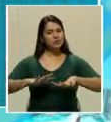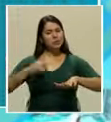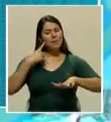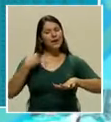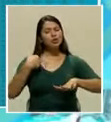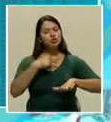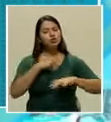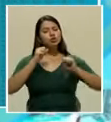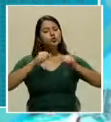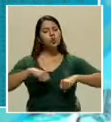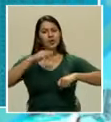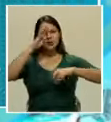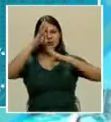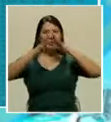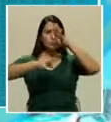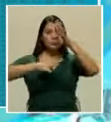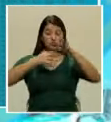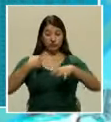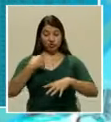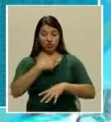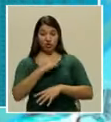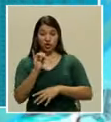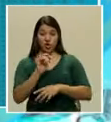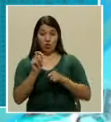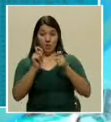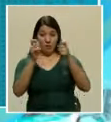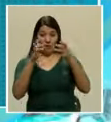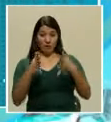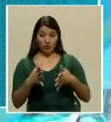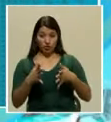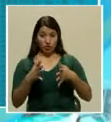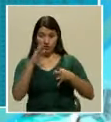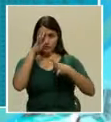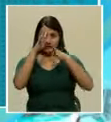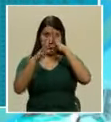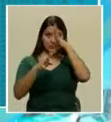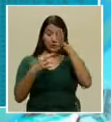creáramos nuestra metodología.